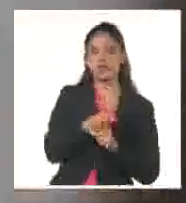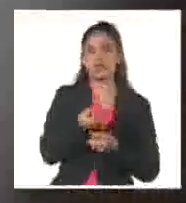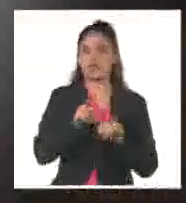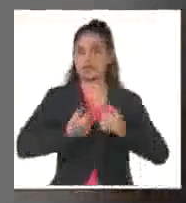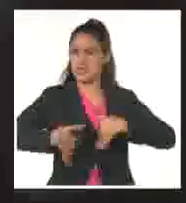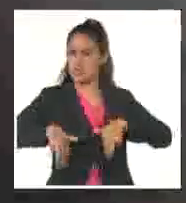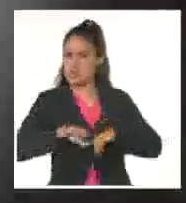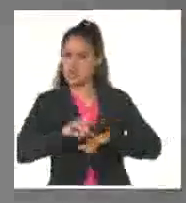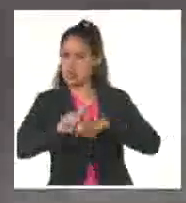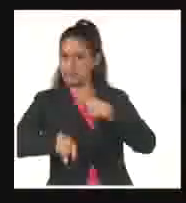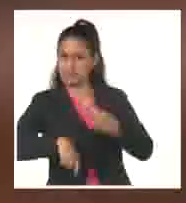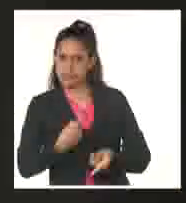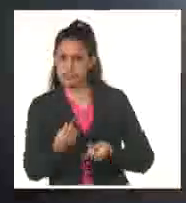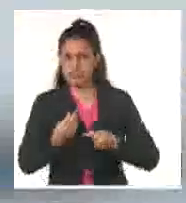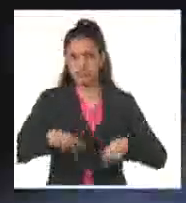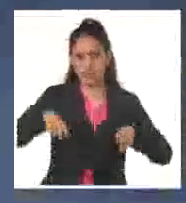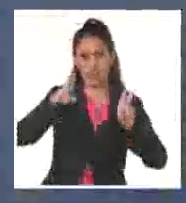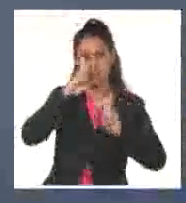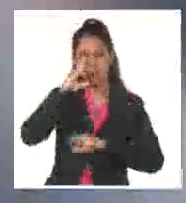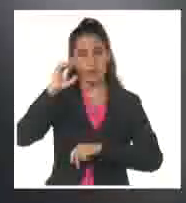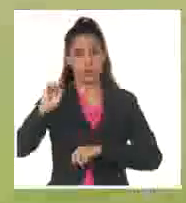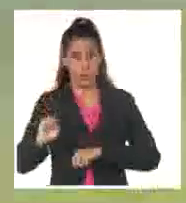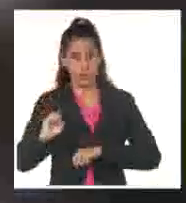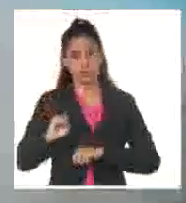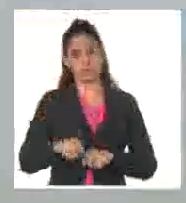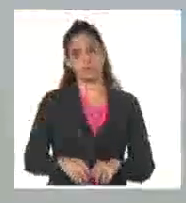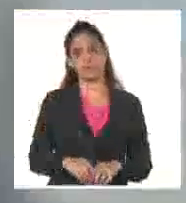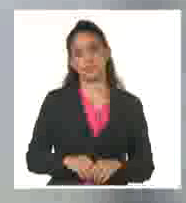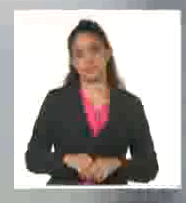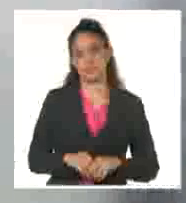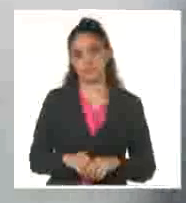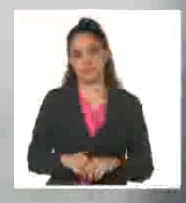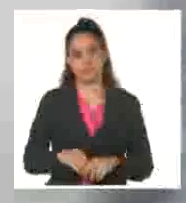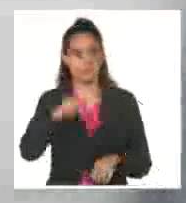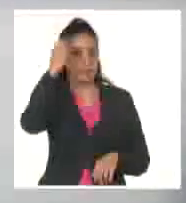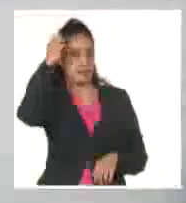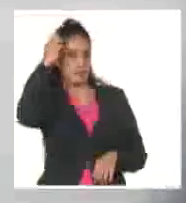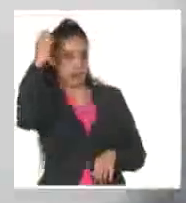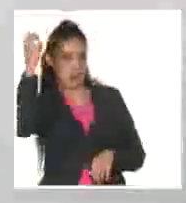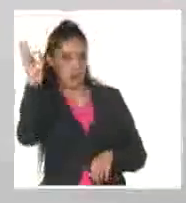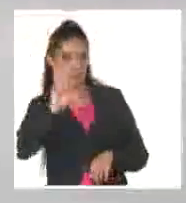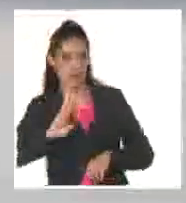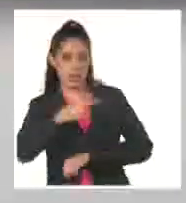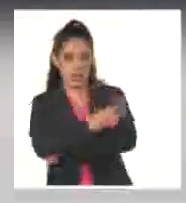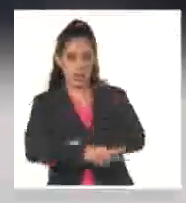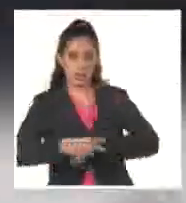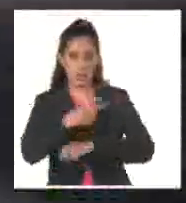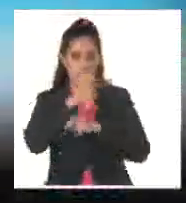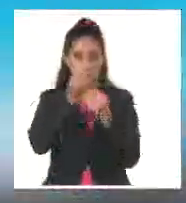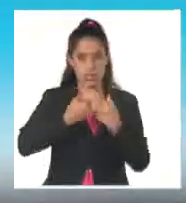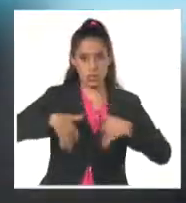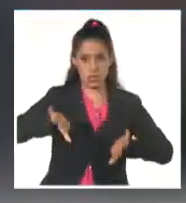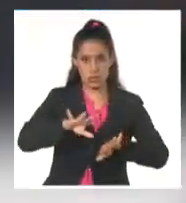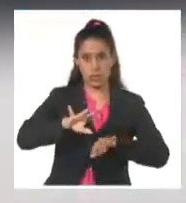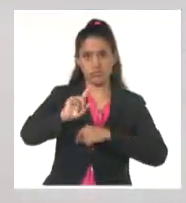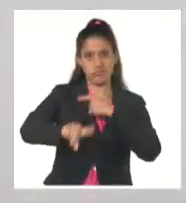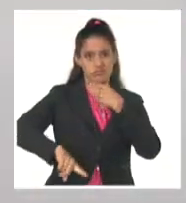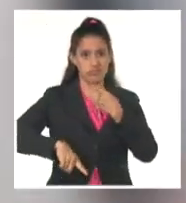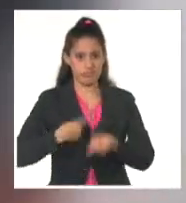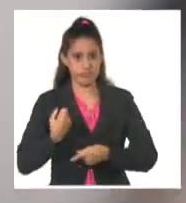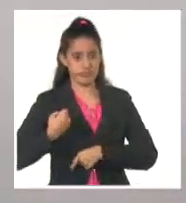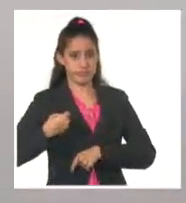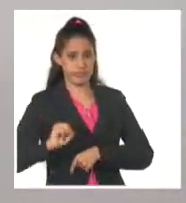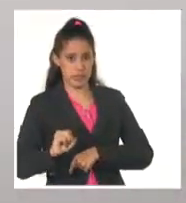agresión a la paz y la estabilidad de la nación sudamericana. El gobierno de Venezuela condenó el atentado contra Evo Morales y celebró